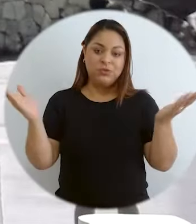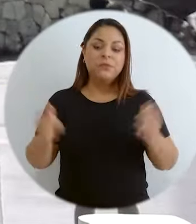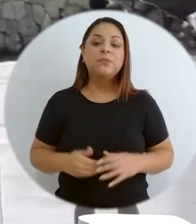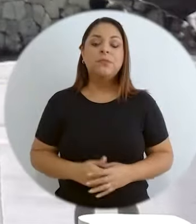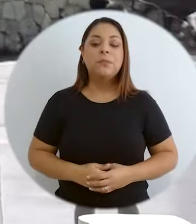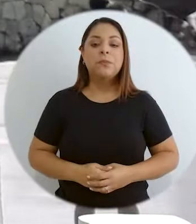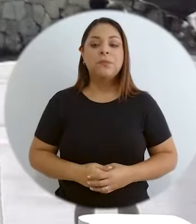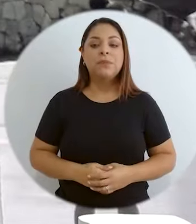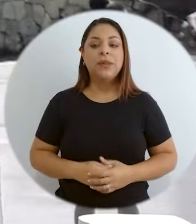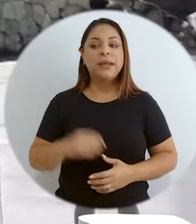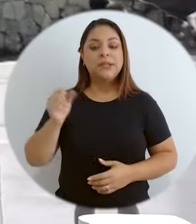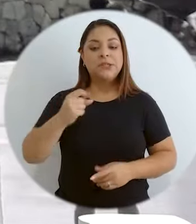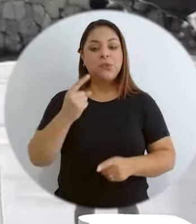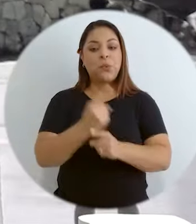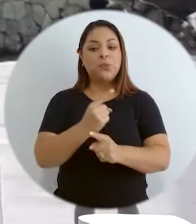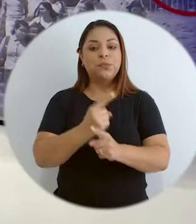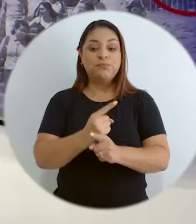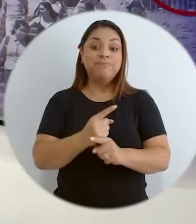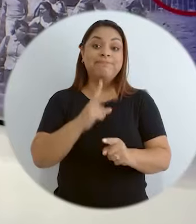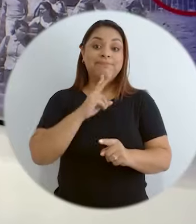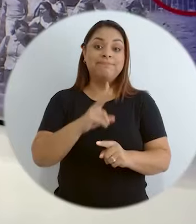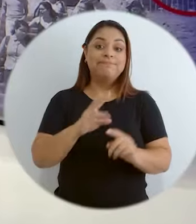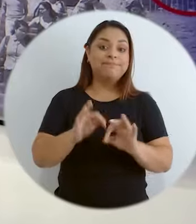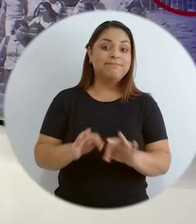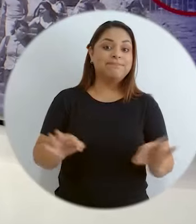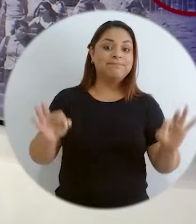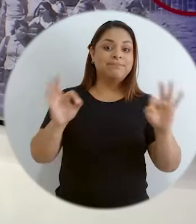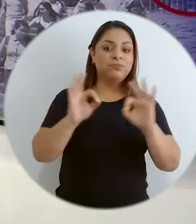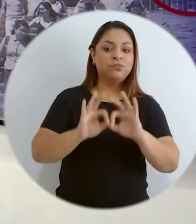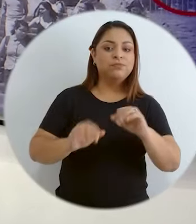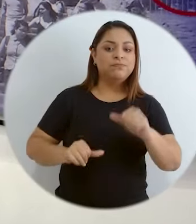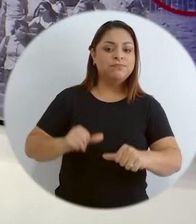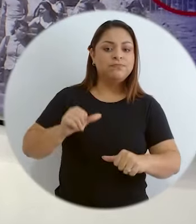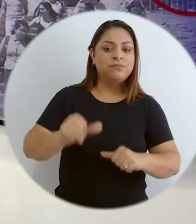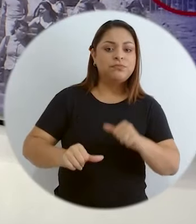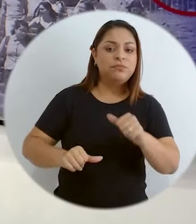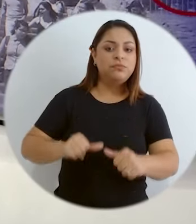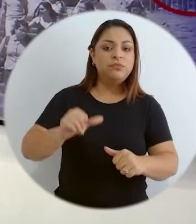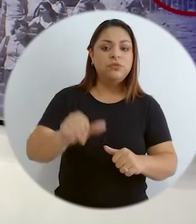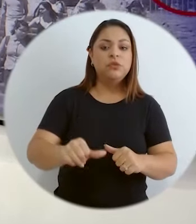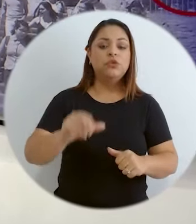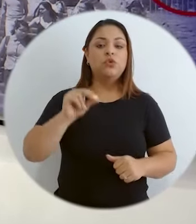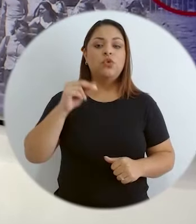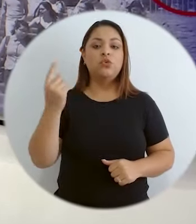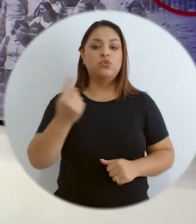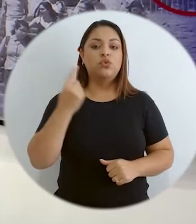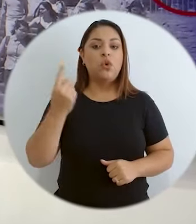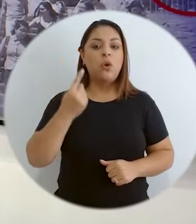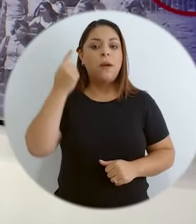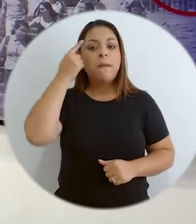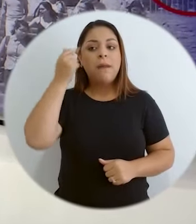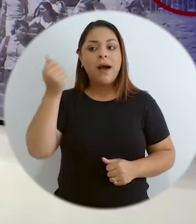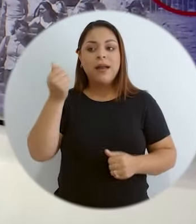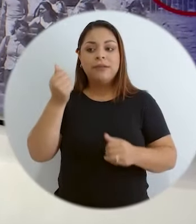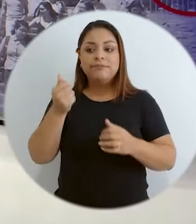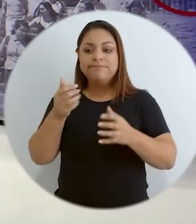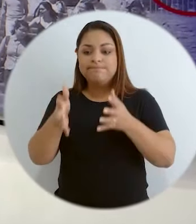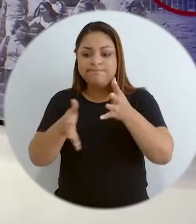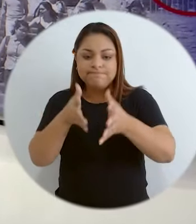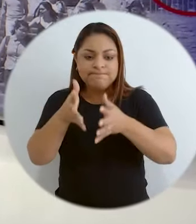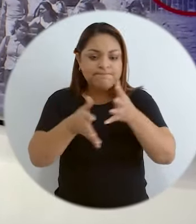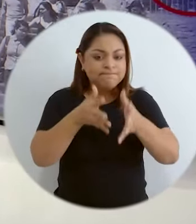forma. Correcto. Yo pienso que es fundamental en los esfuerzos, no solo por